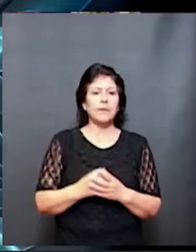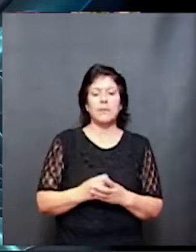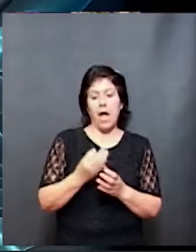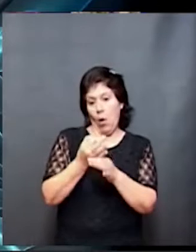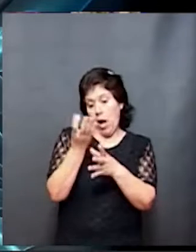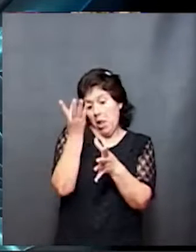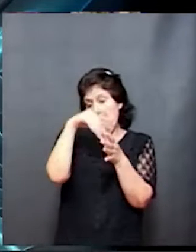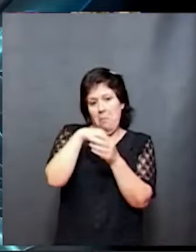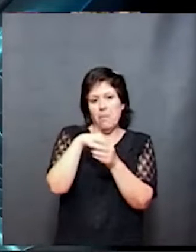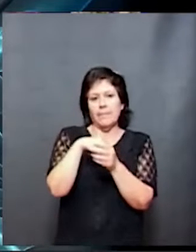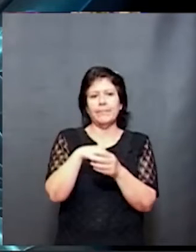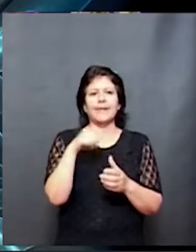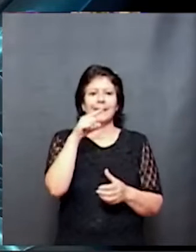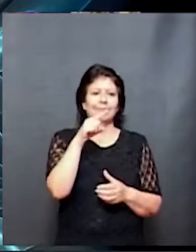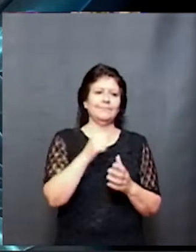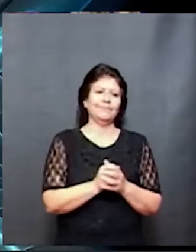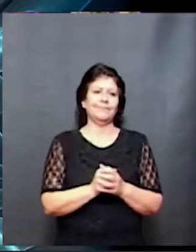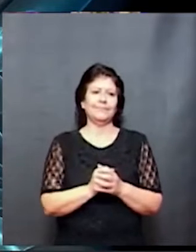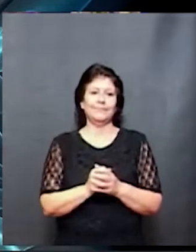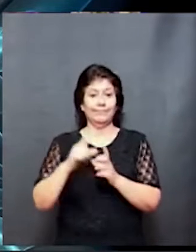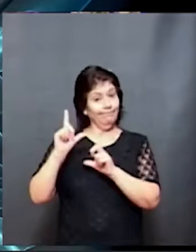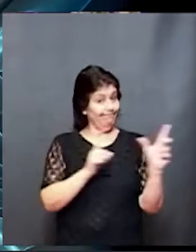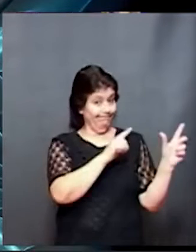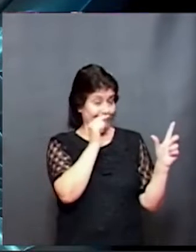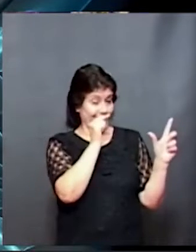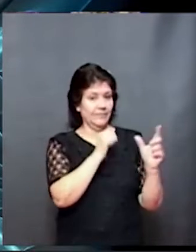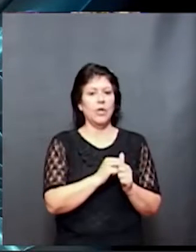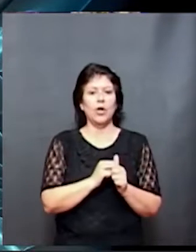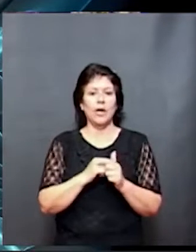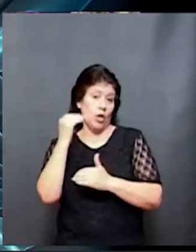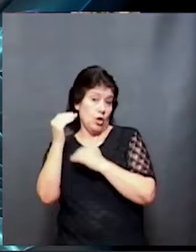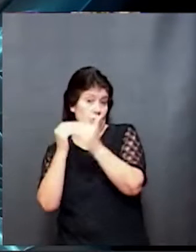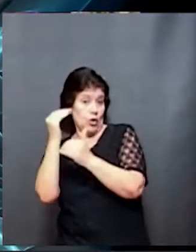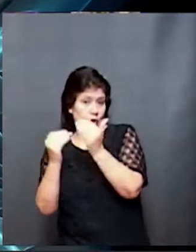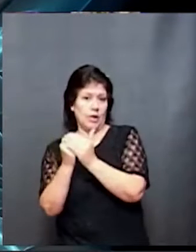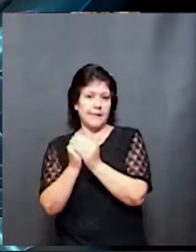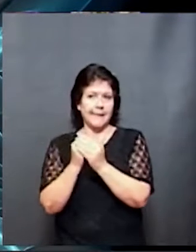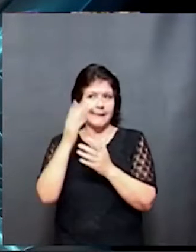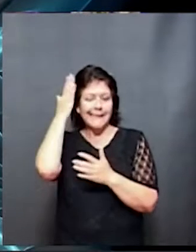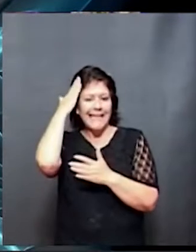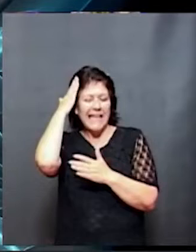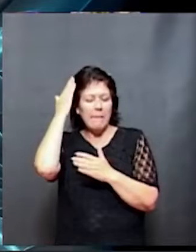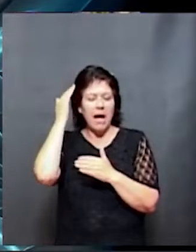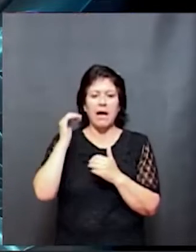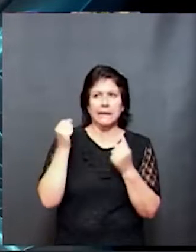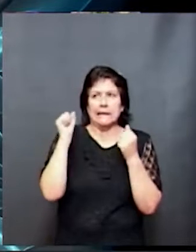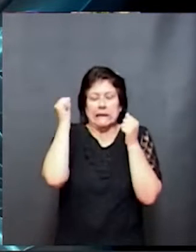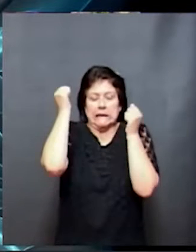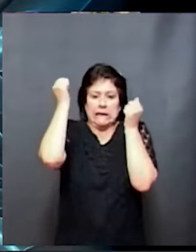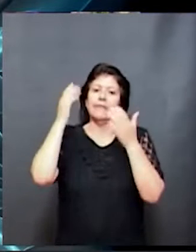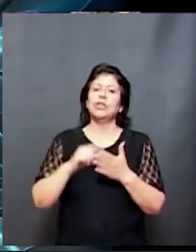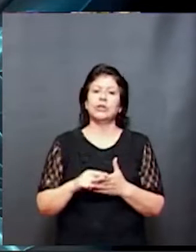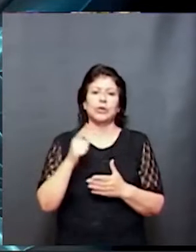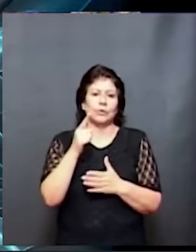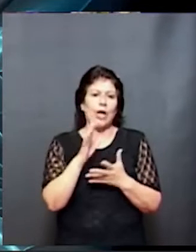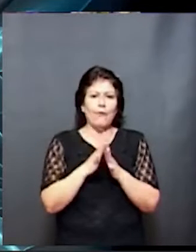La gran vedette de nuestro neurodesarrollo es el sistema nervioso, esa máquina